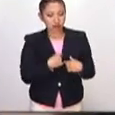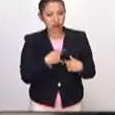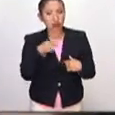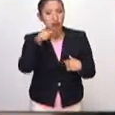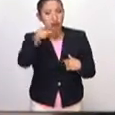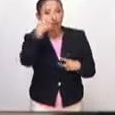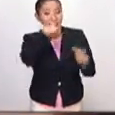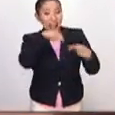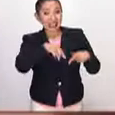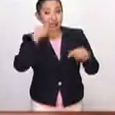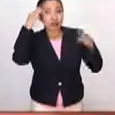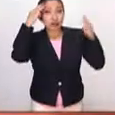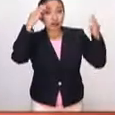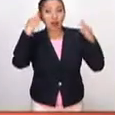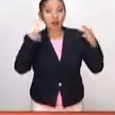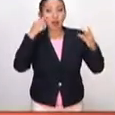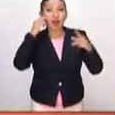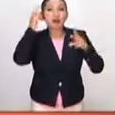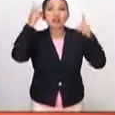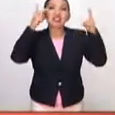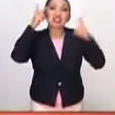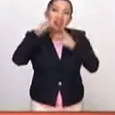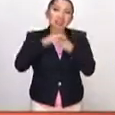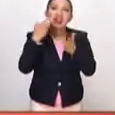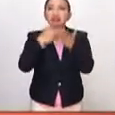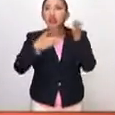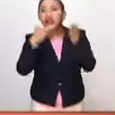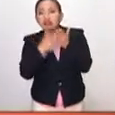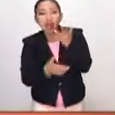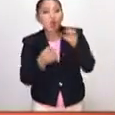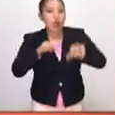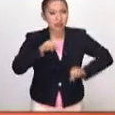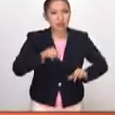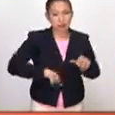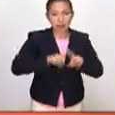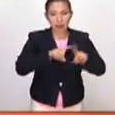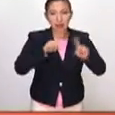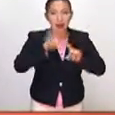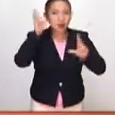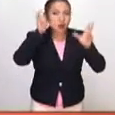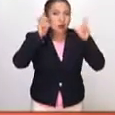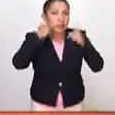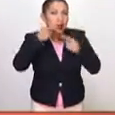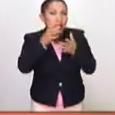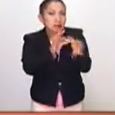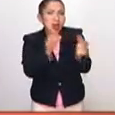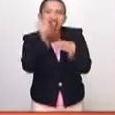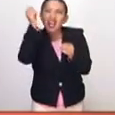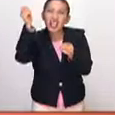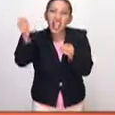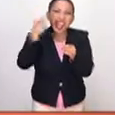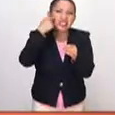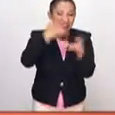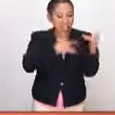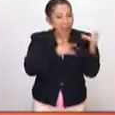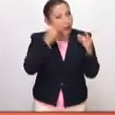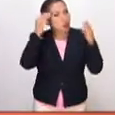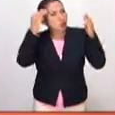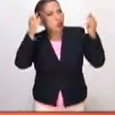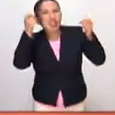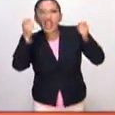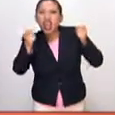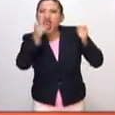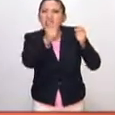sea, si tú vienes al museo y tienes una visita, tienes un taller, tienes una actividad, escuchas a alguien que te dice, a ver, siente el